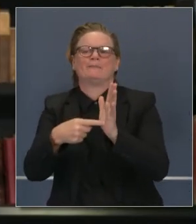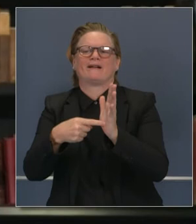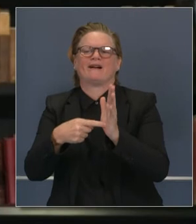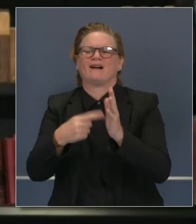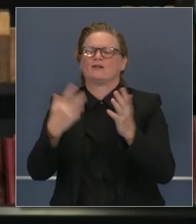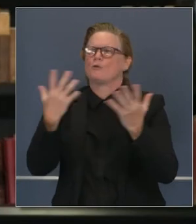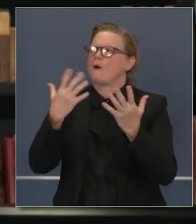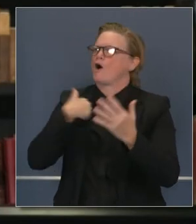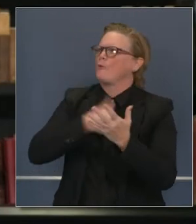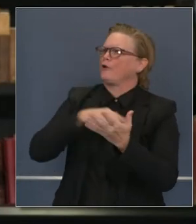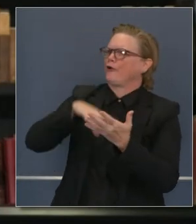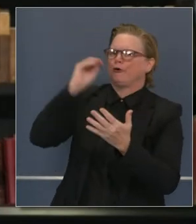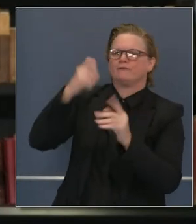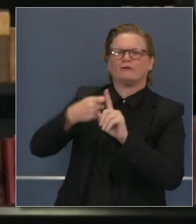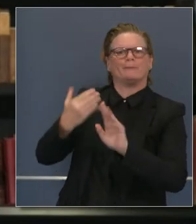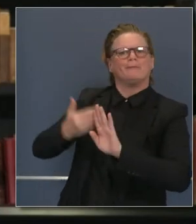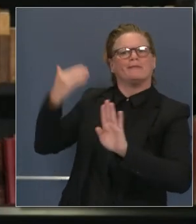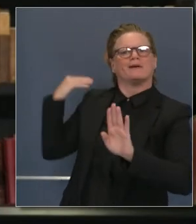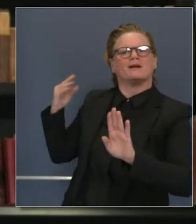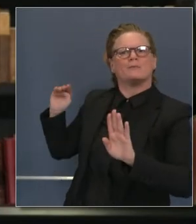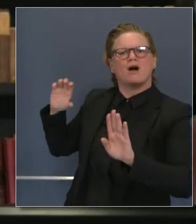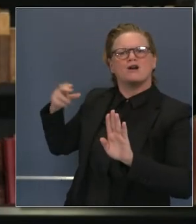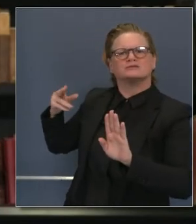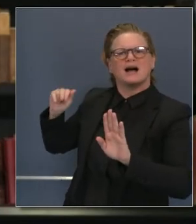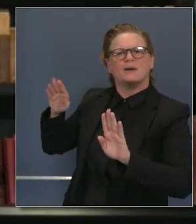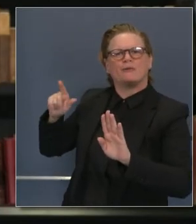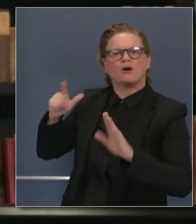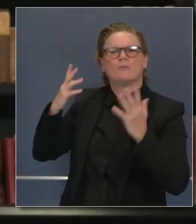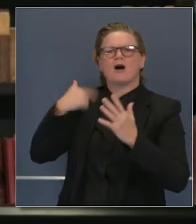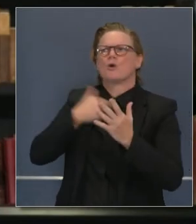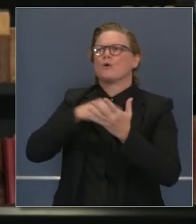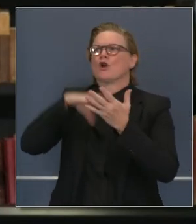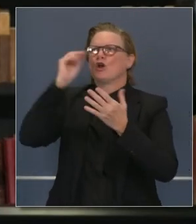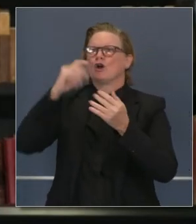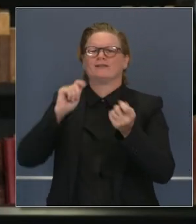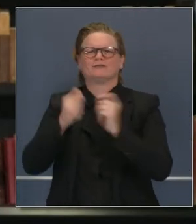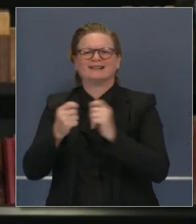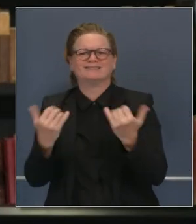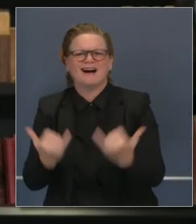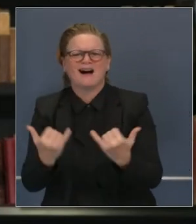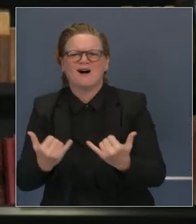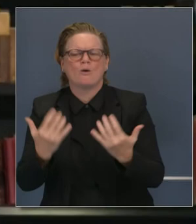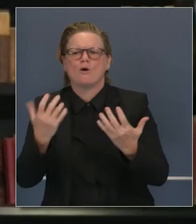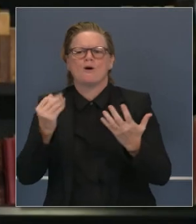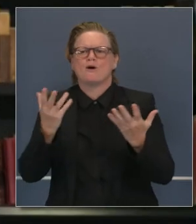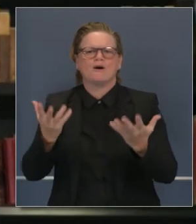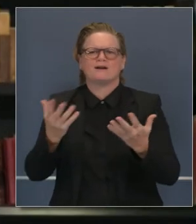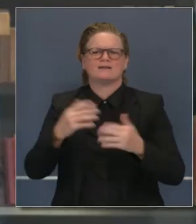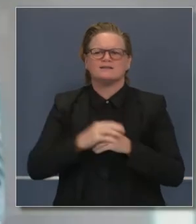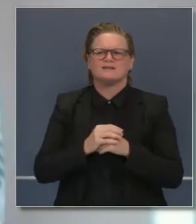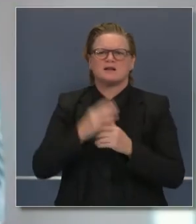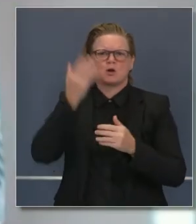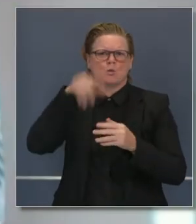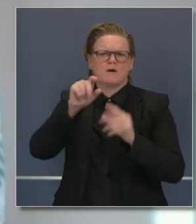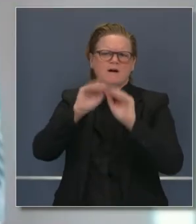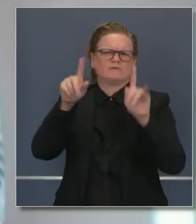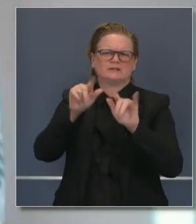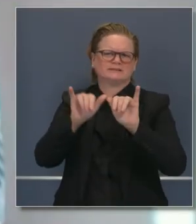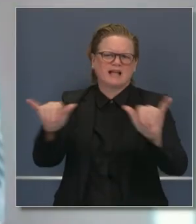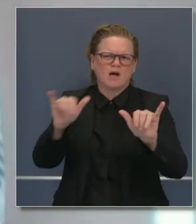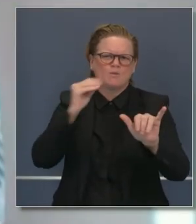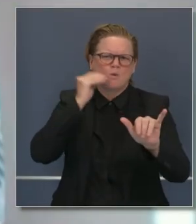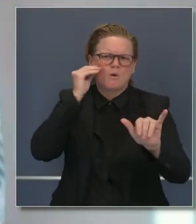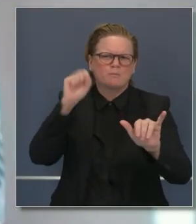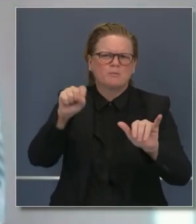lecciones aprendidas. Tal vez no sea necesario hacer más con la orden de guardar distancia.